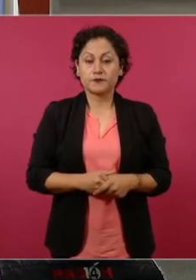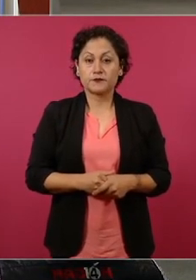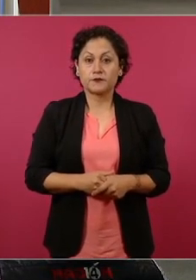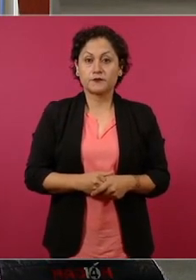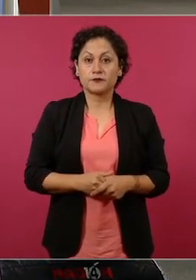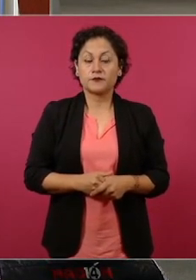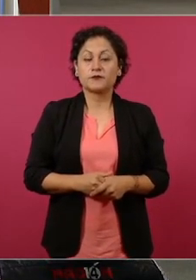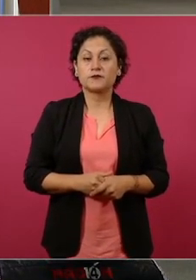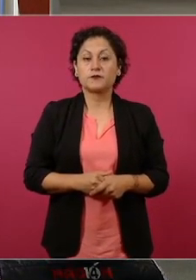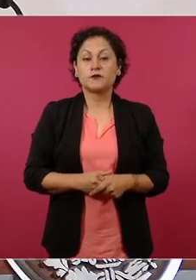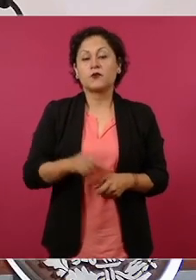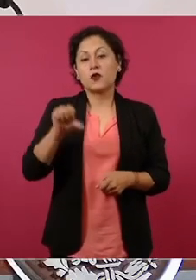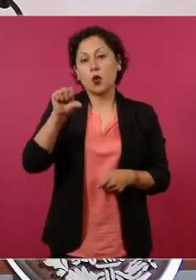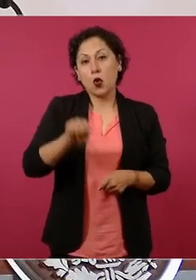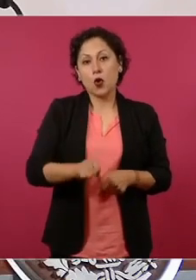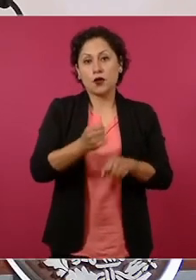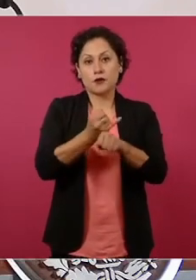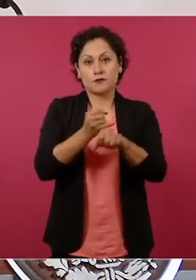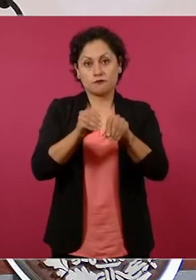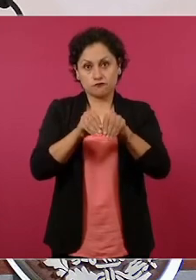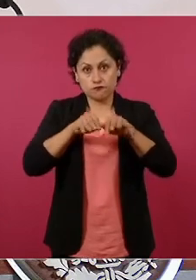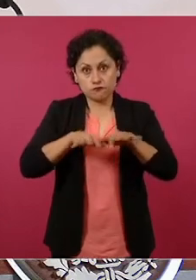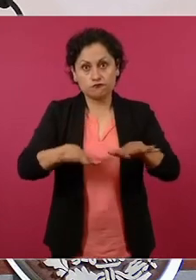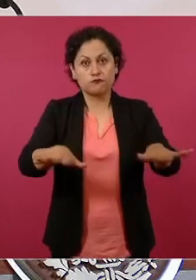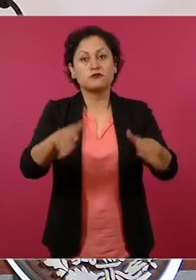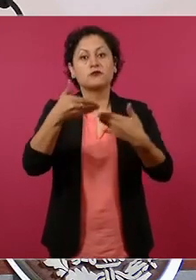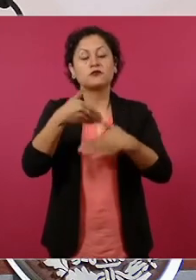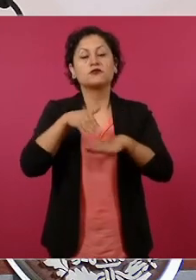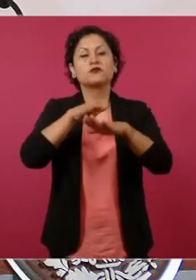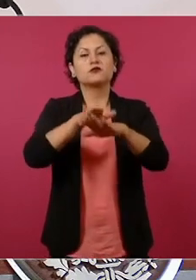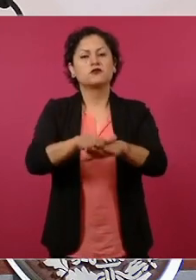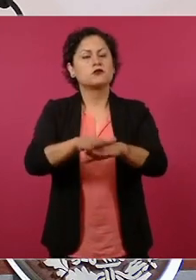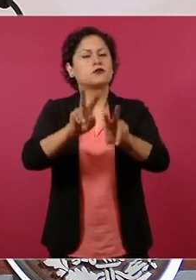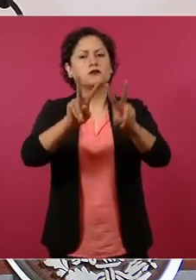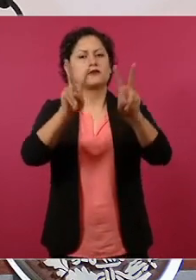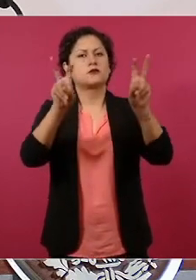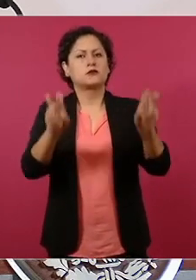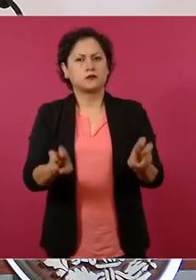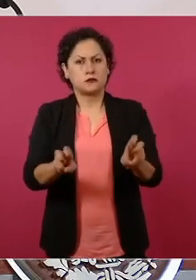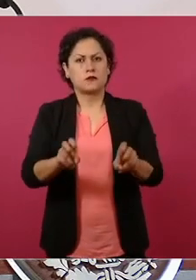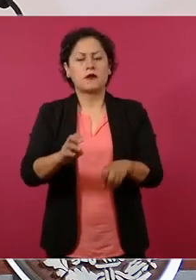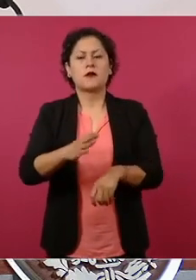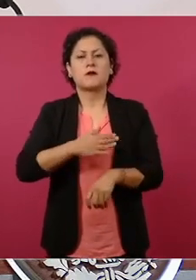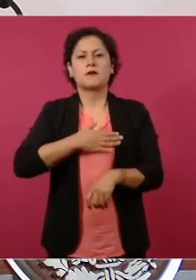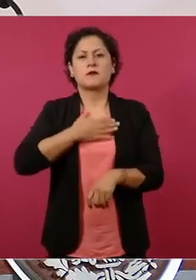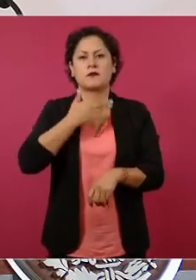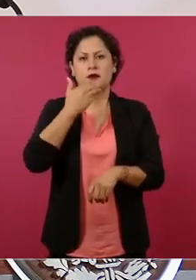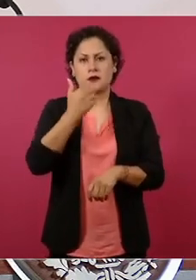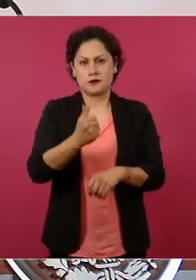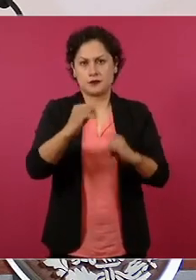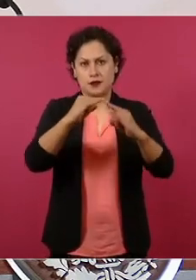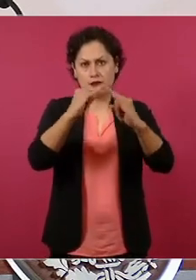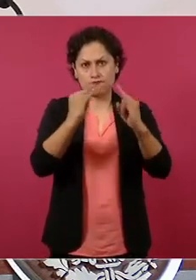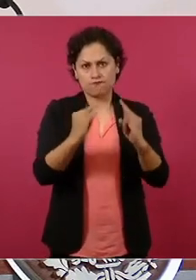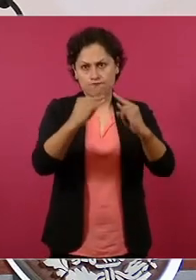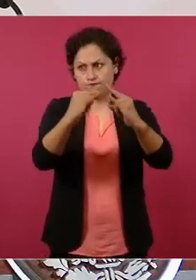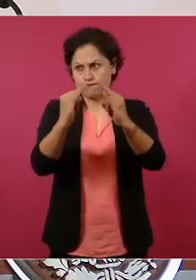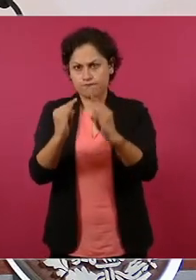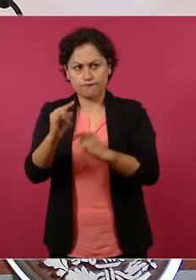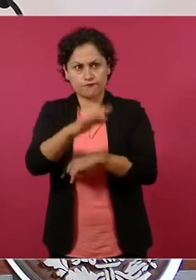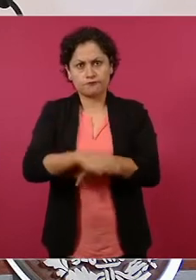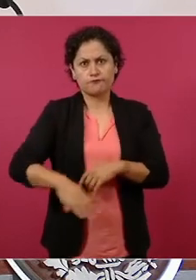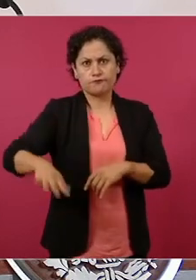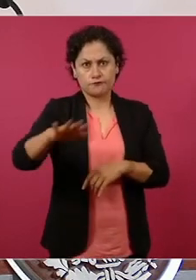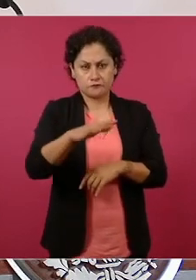corresponde informar sobre el tianguis de bienestar y ahora el